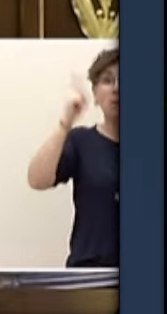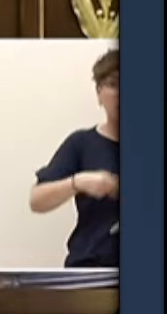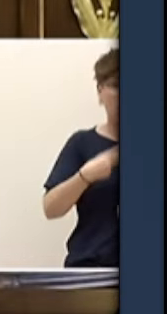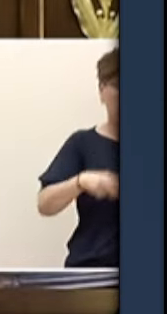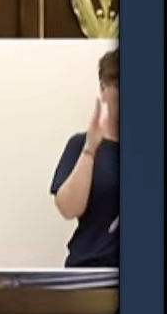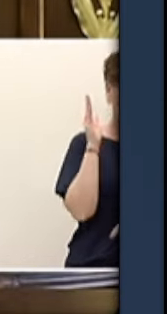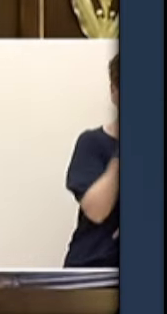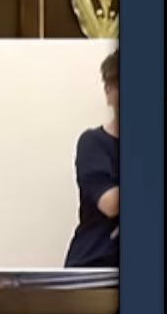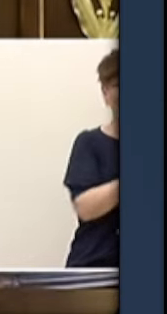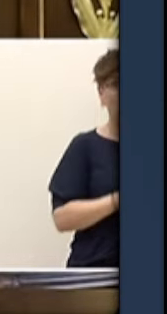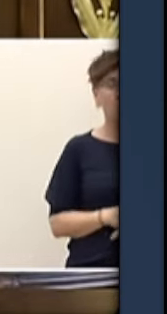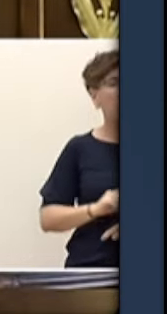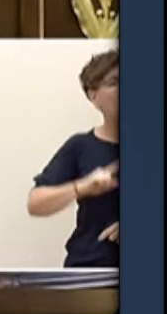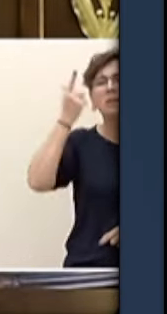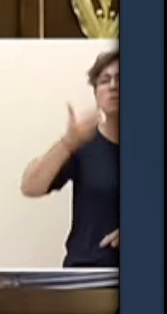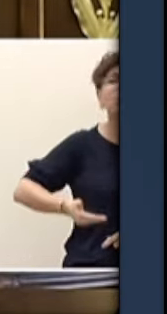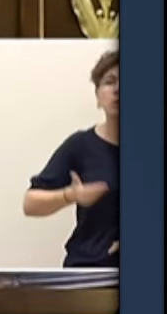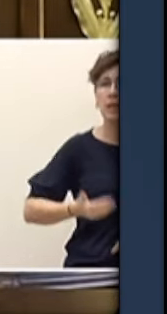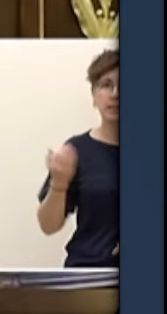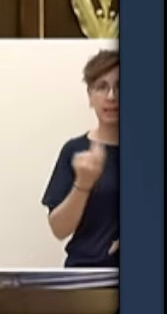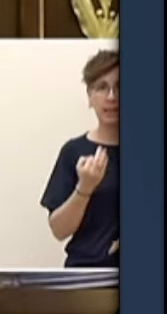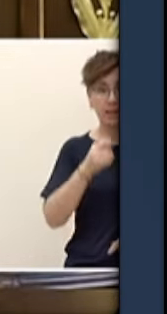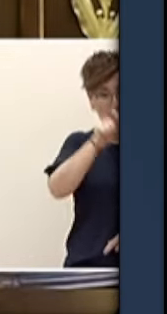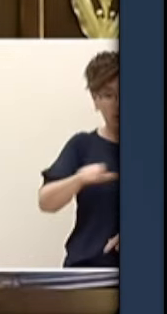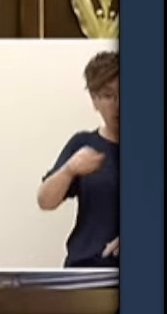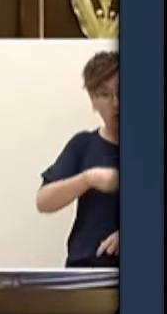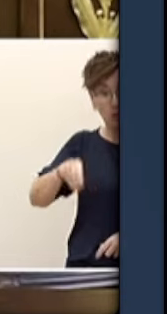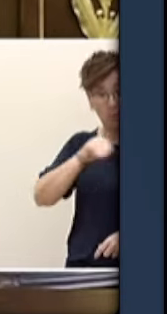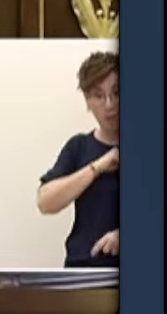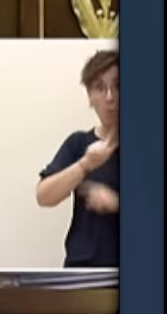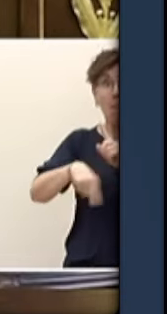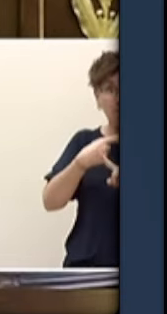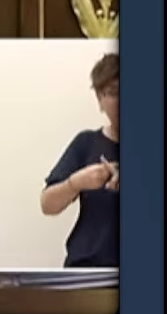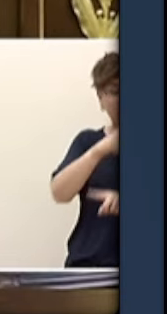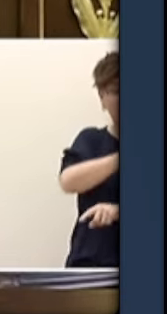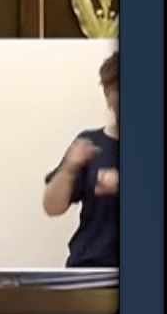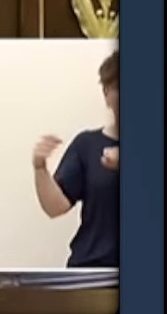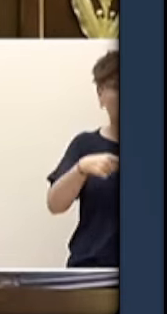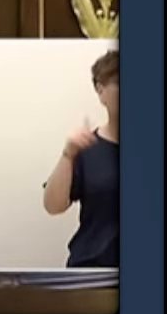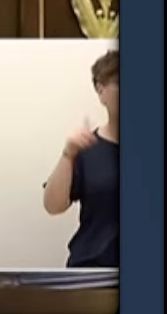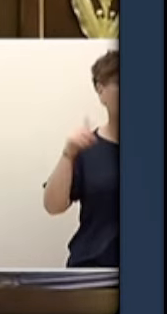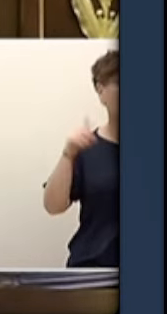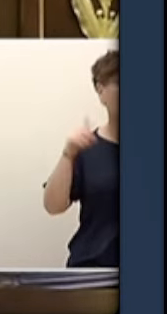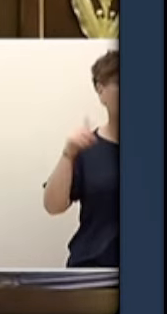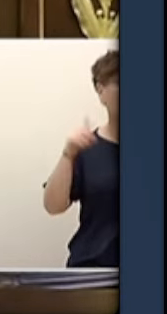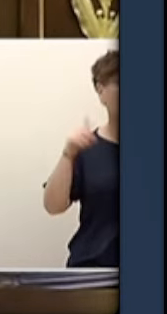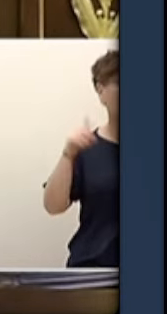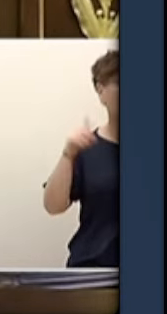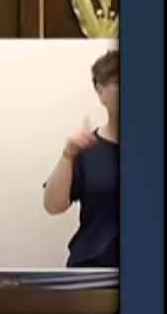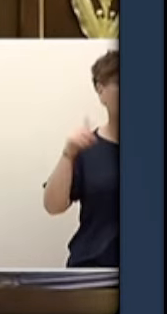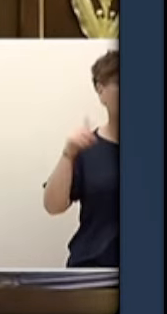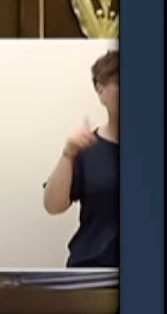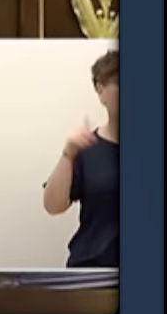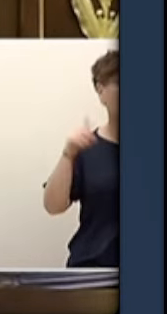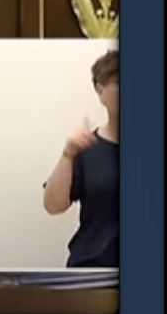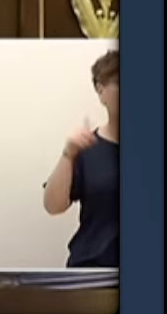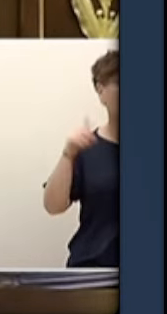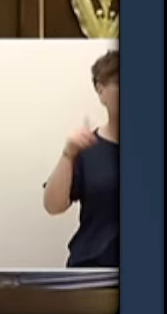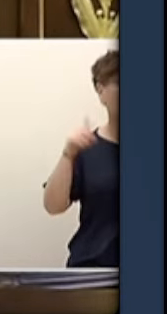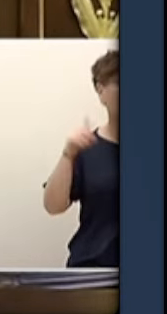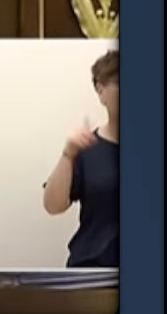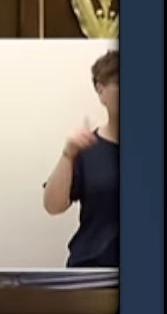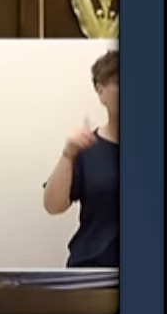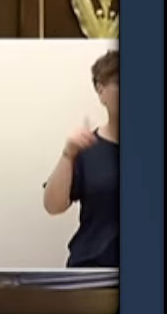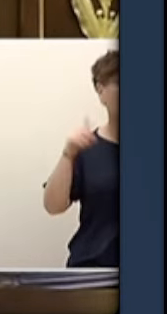esos inmigrantes legales que sufren en sus carnes las consecuencias de la inmigración ilegal. Pero es que ¿quién puede ver este discurso como